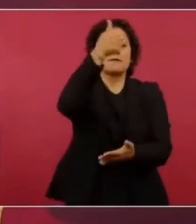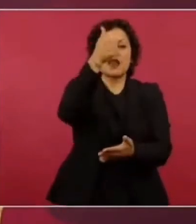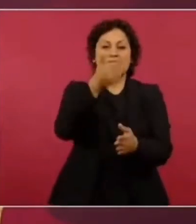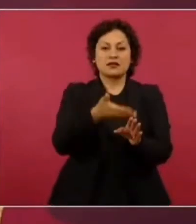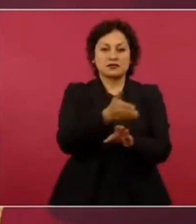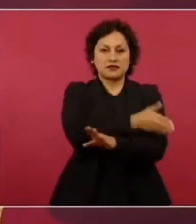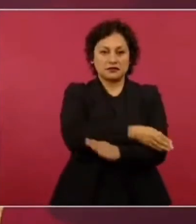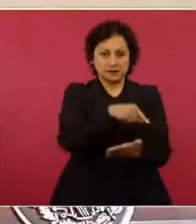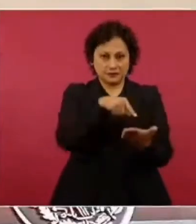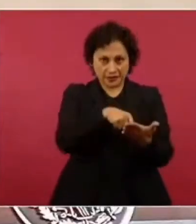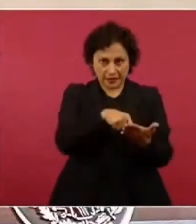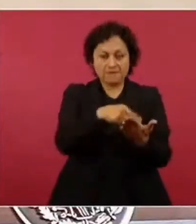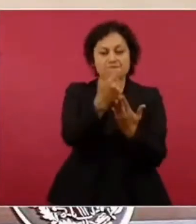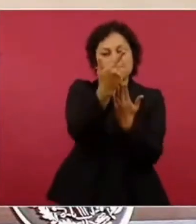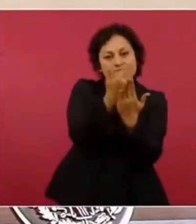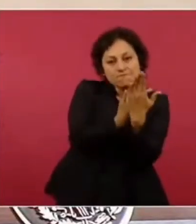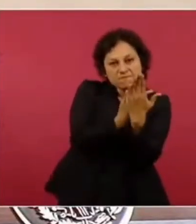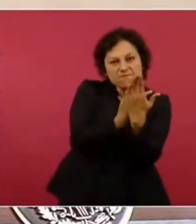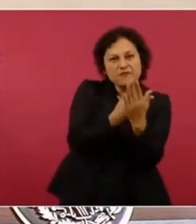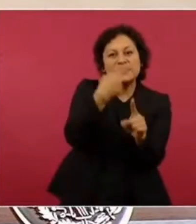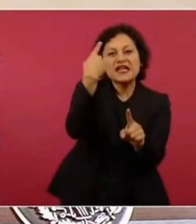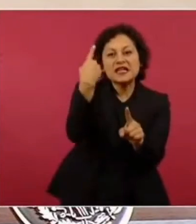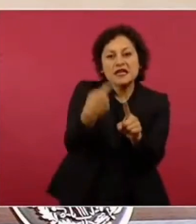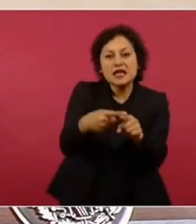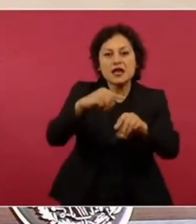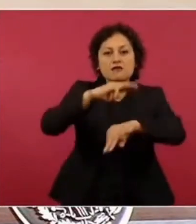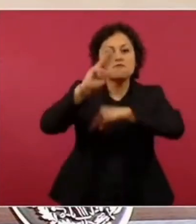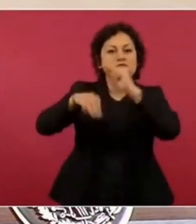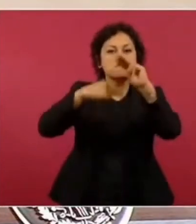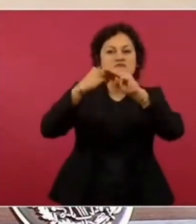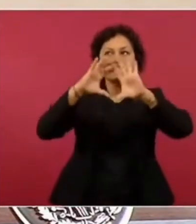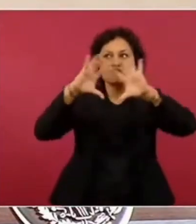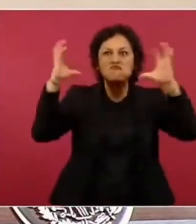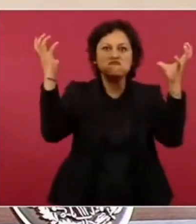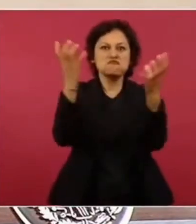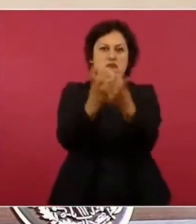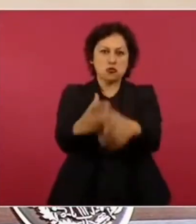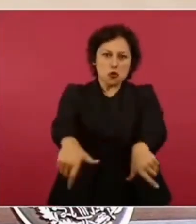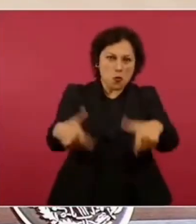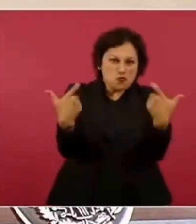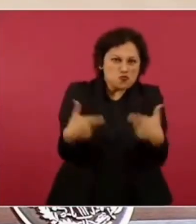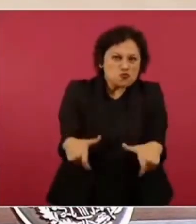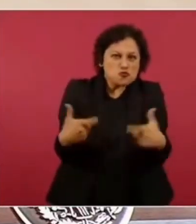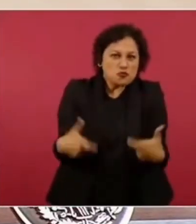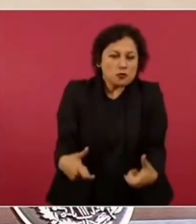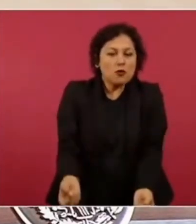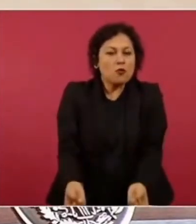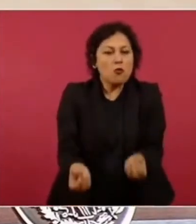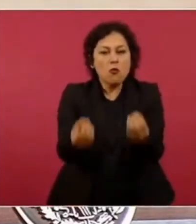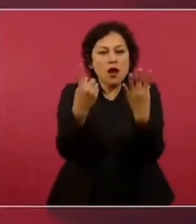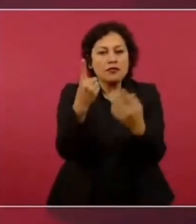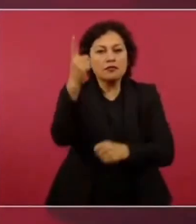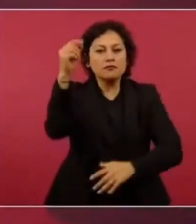del mundo. Los que tenían en ese entonces más de mil millones de dólares.